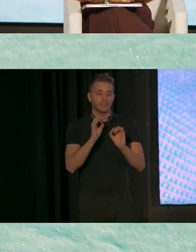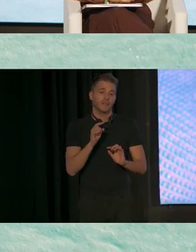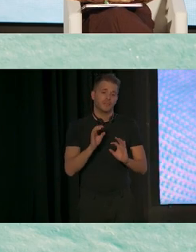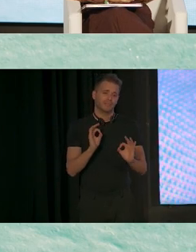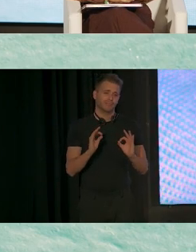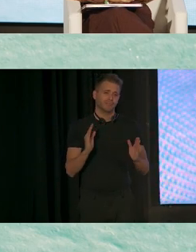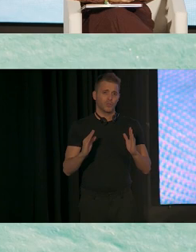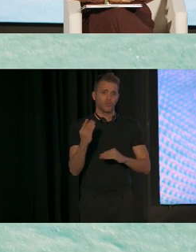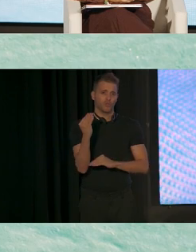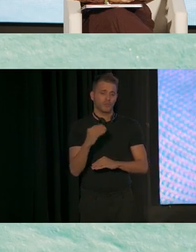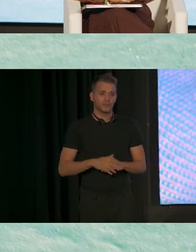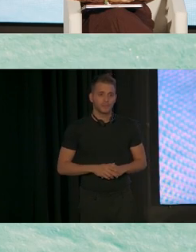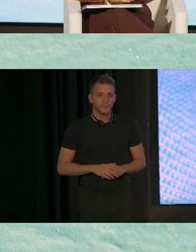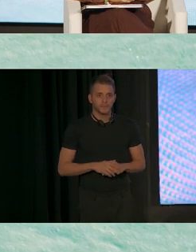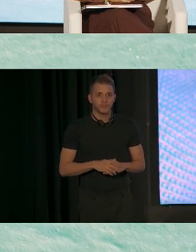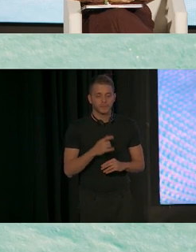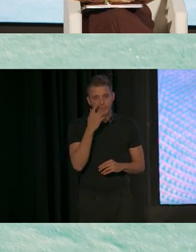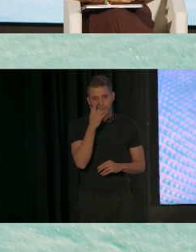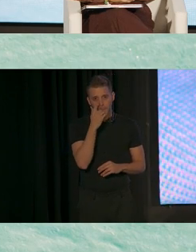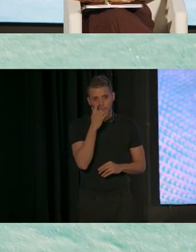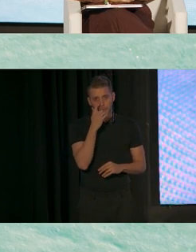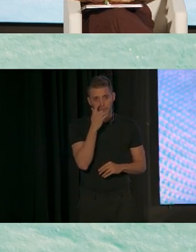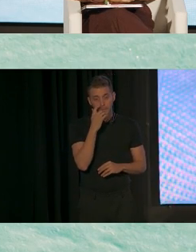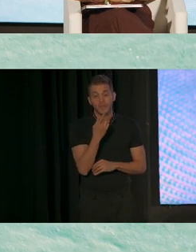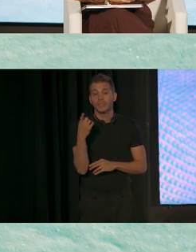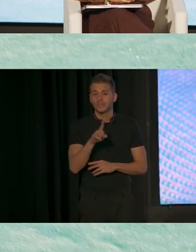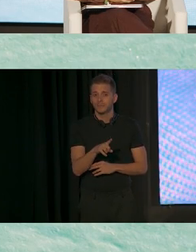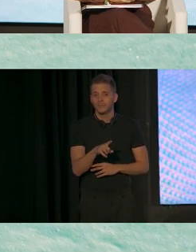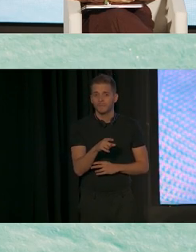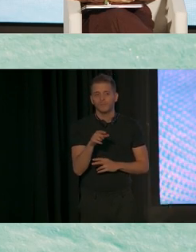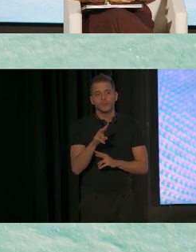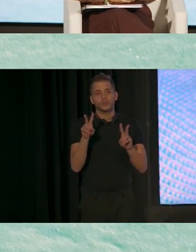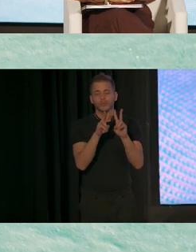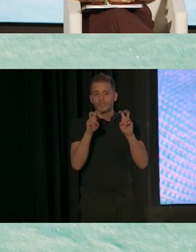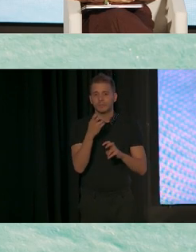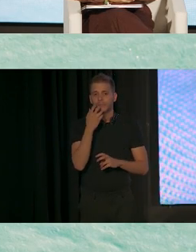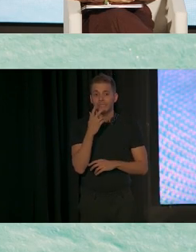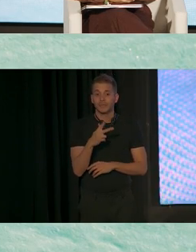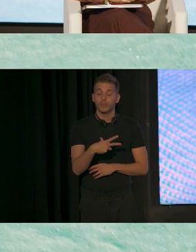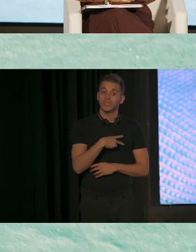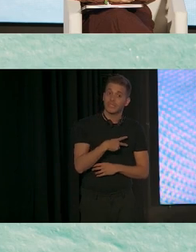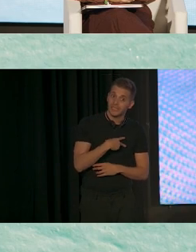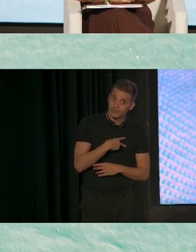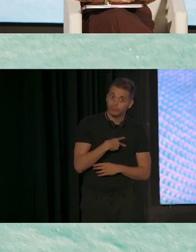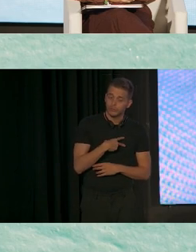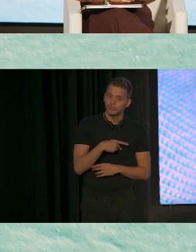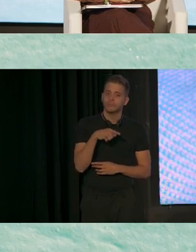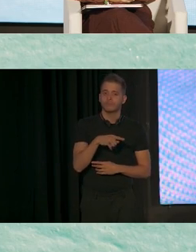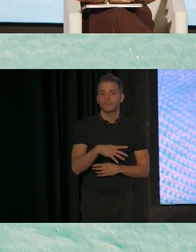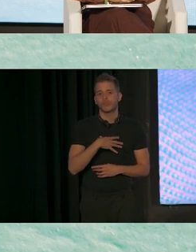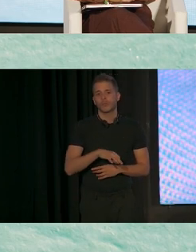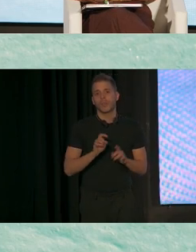y también un tema común es derechos y la abogacía y esto puede